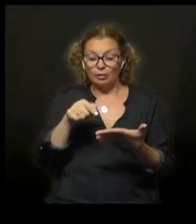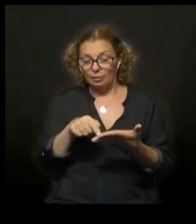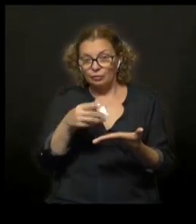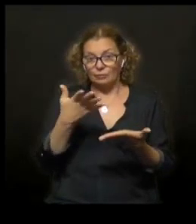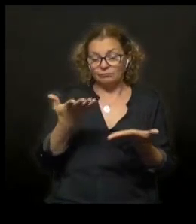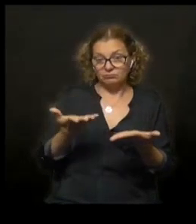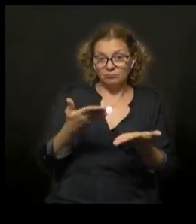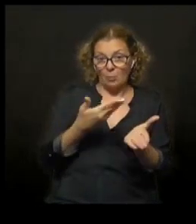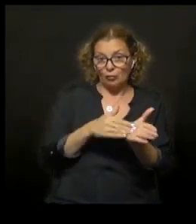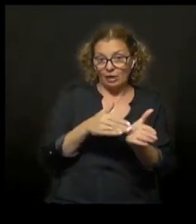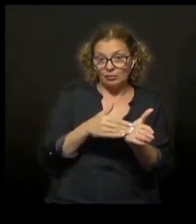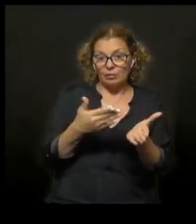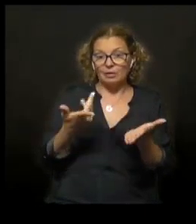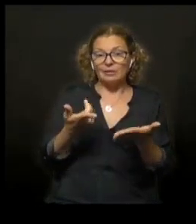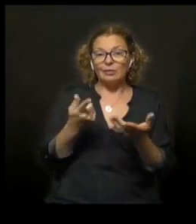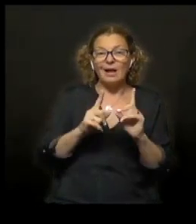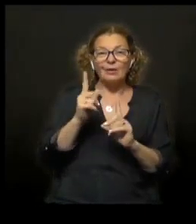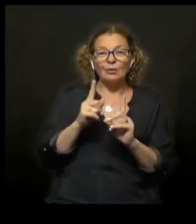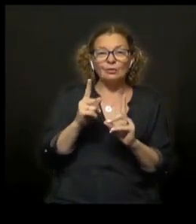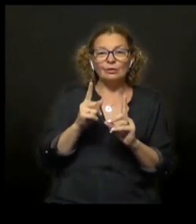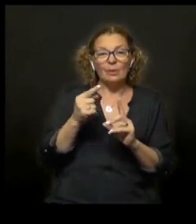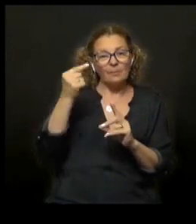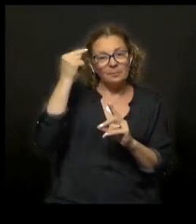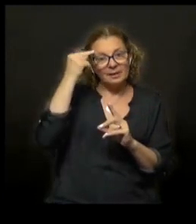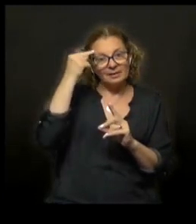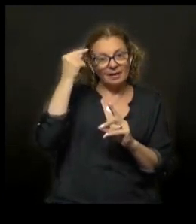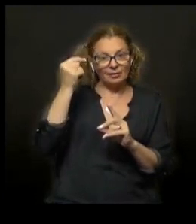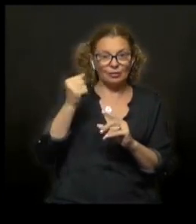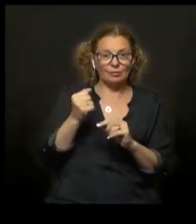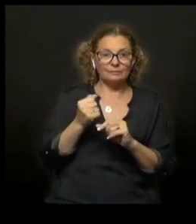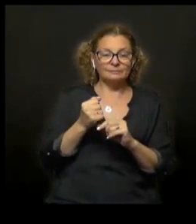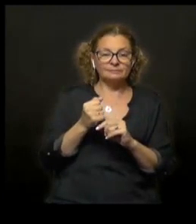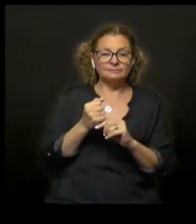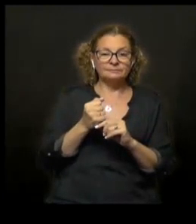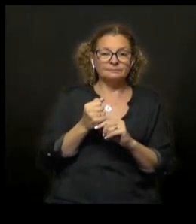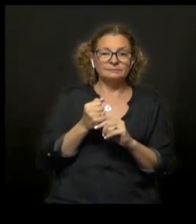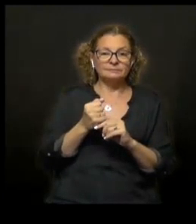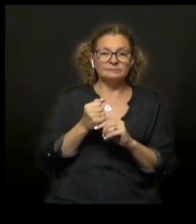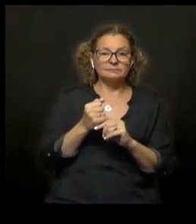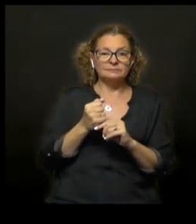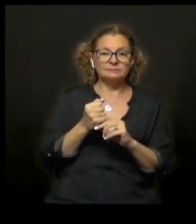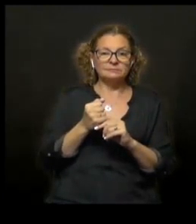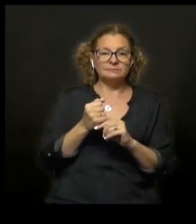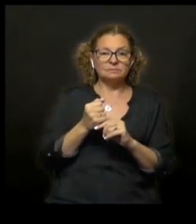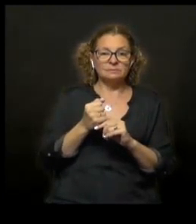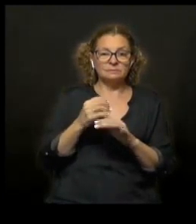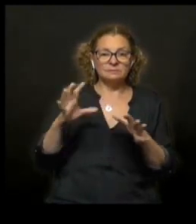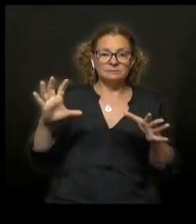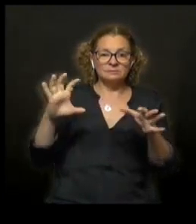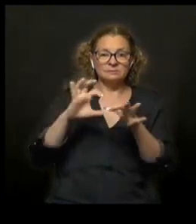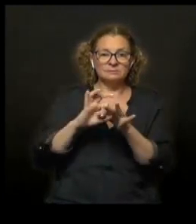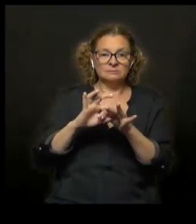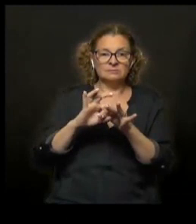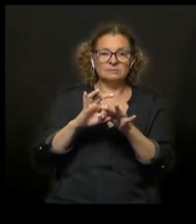otra. Esas son algunas de las cosas pensadas como para conectar con los